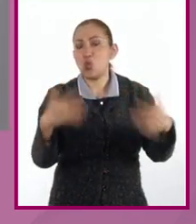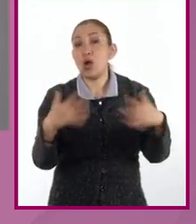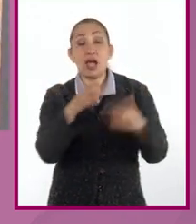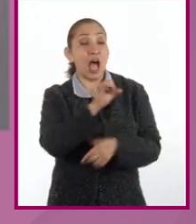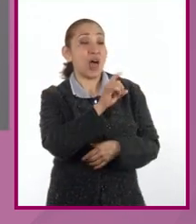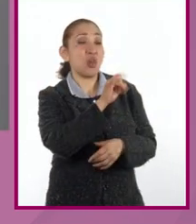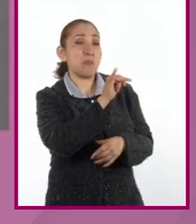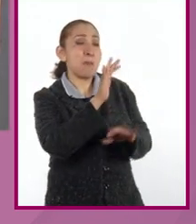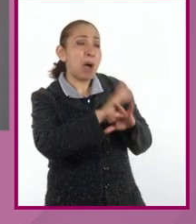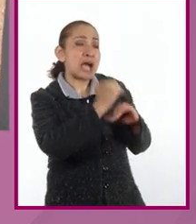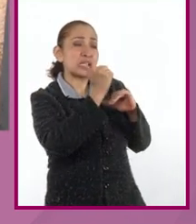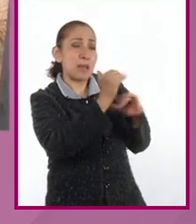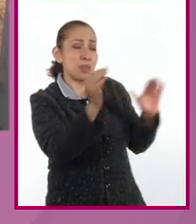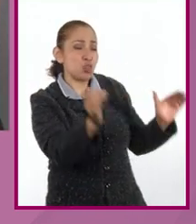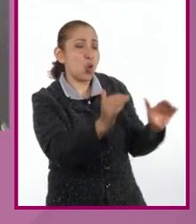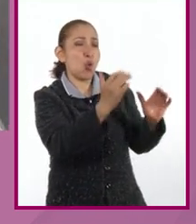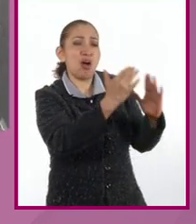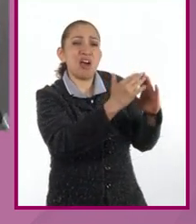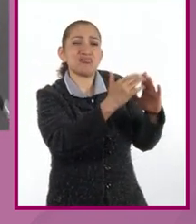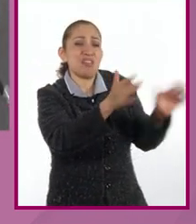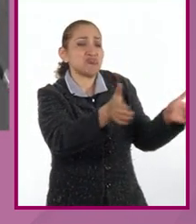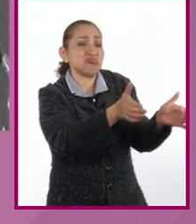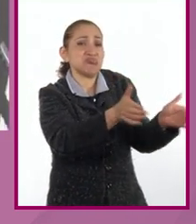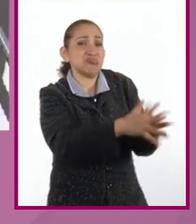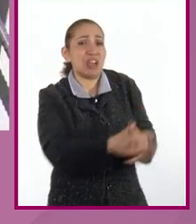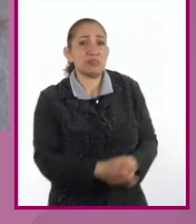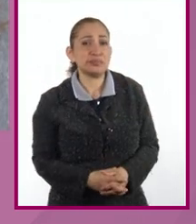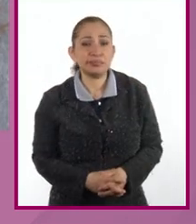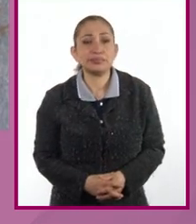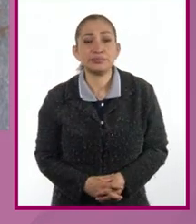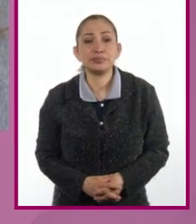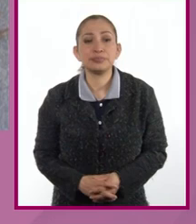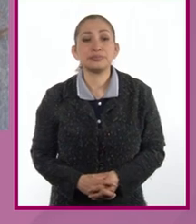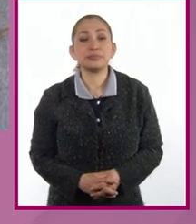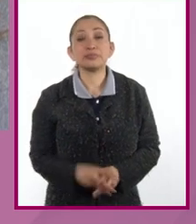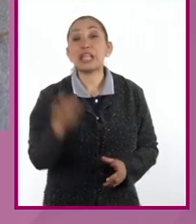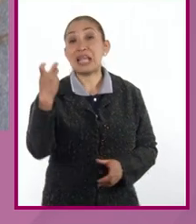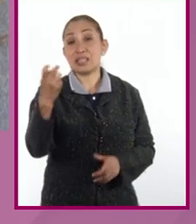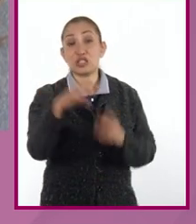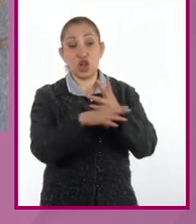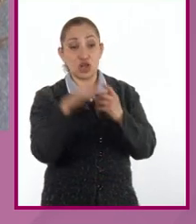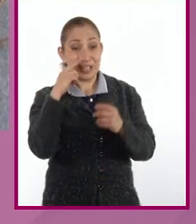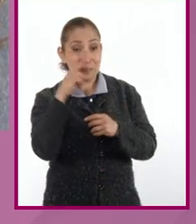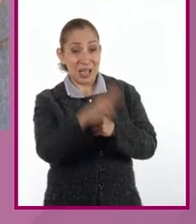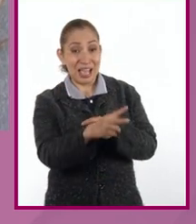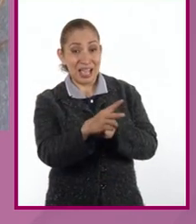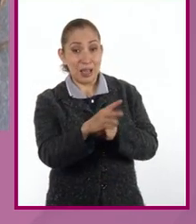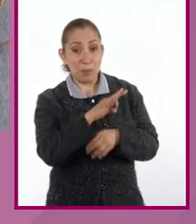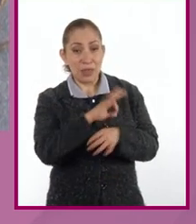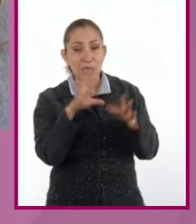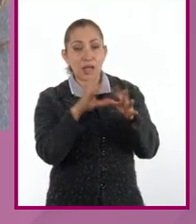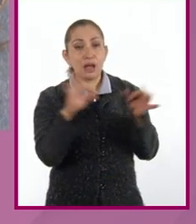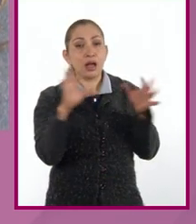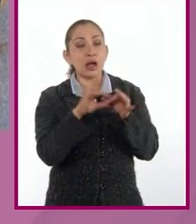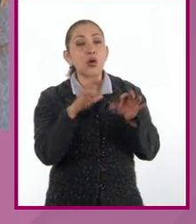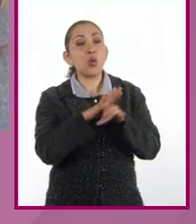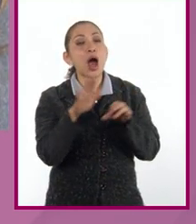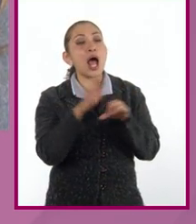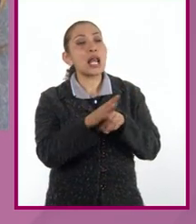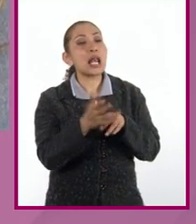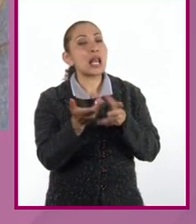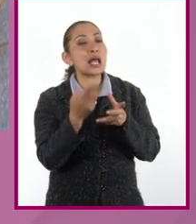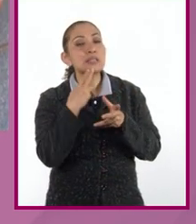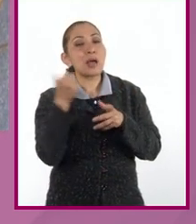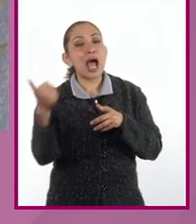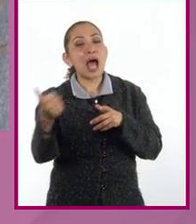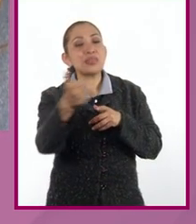Y el adobe está más limitado en cuanto a su resistencia. Muy bien. Con estos elementos, arquitecto, ¿podría explicarnos cuál es la función